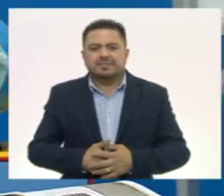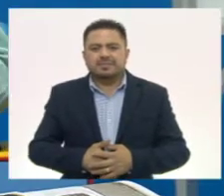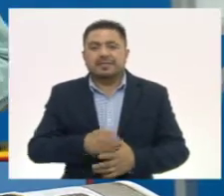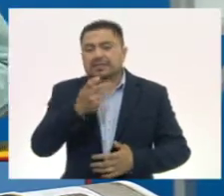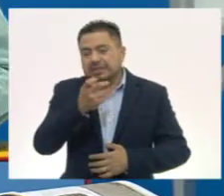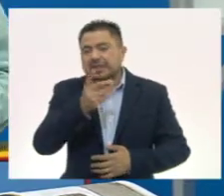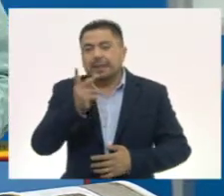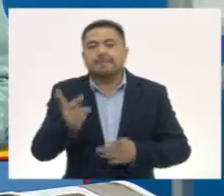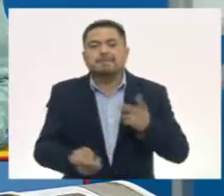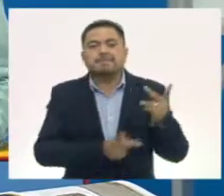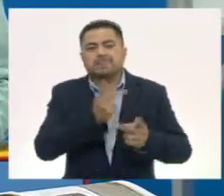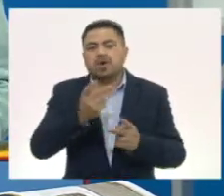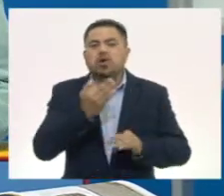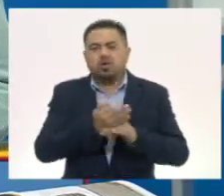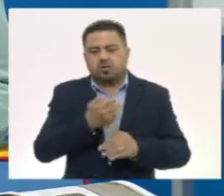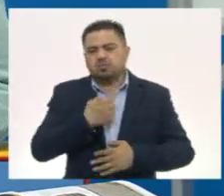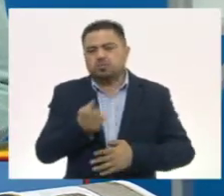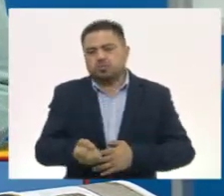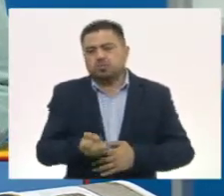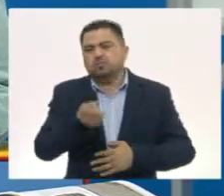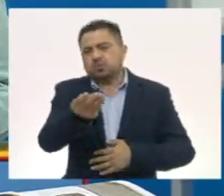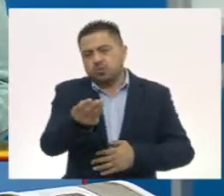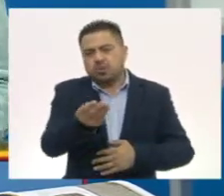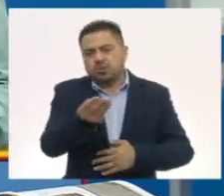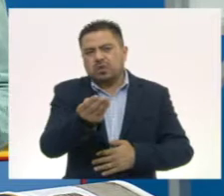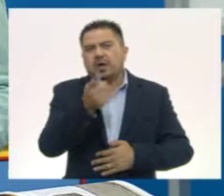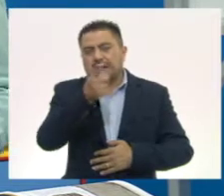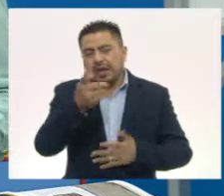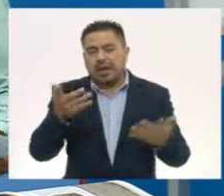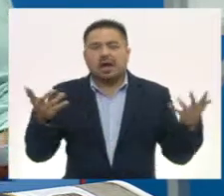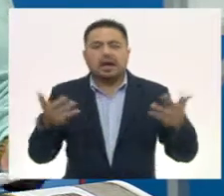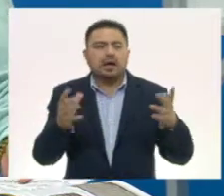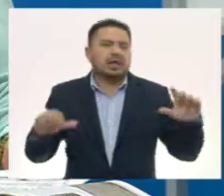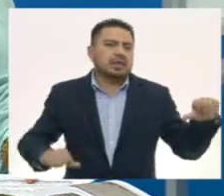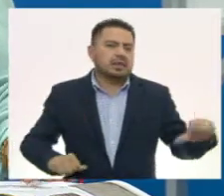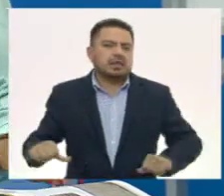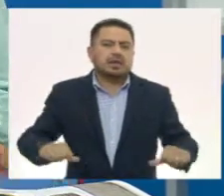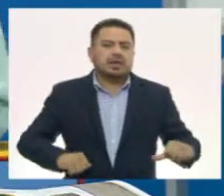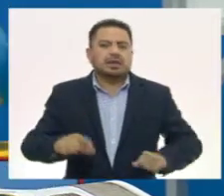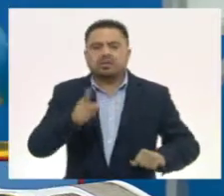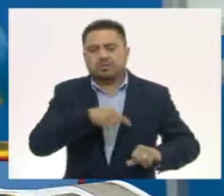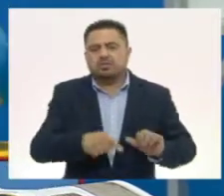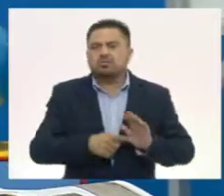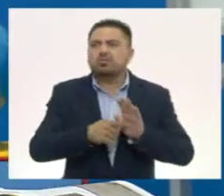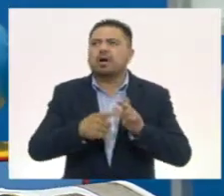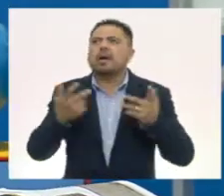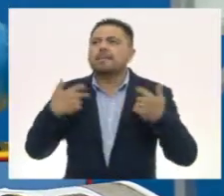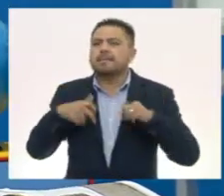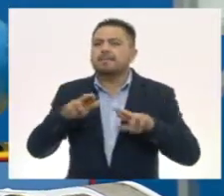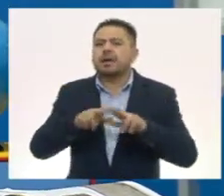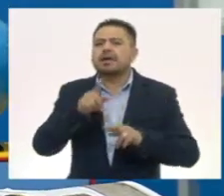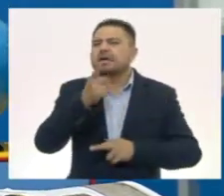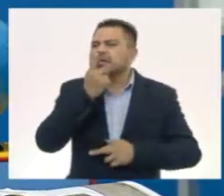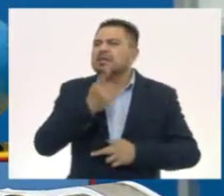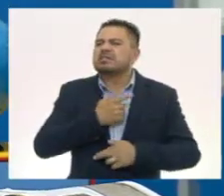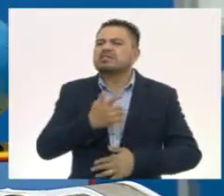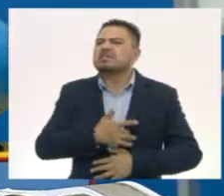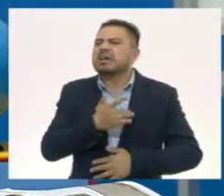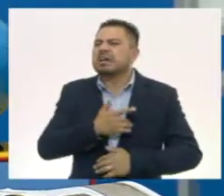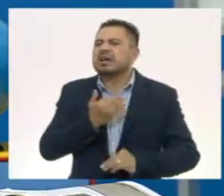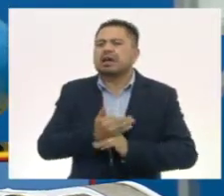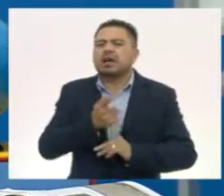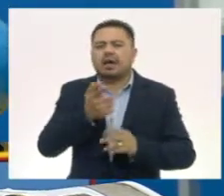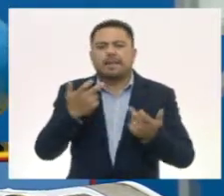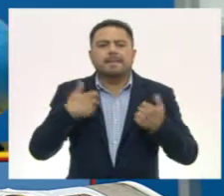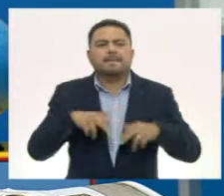Esas son las preguntas que te voy a dejar. Realices la actividad, te las muestras a tu maestro y le dirías qué te parecieron. ¿A tu